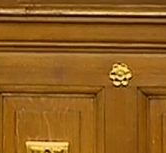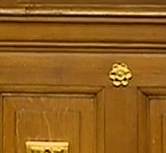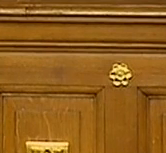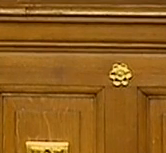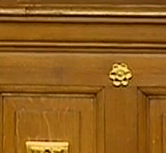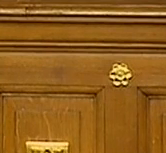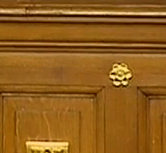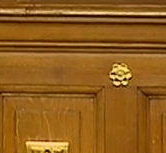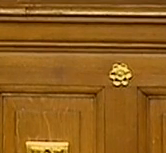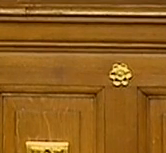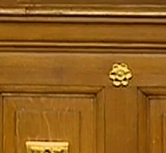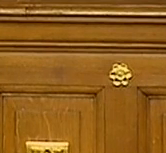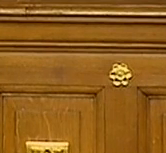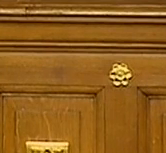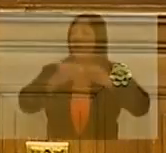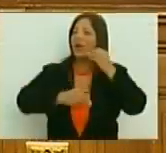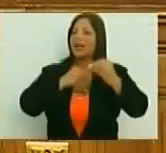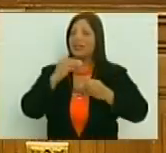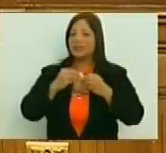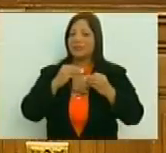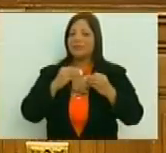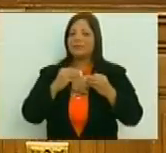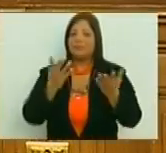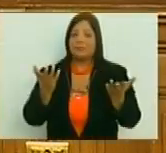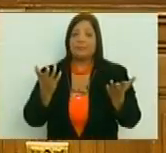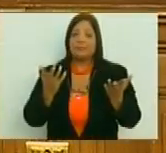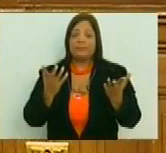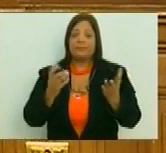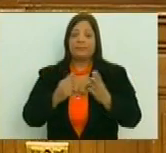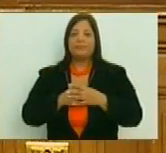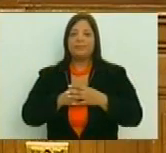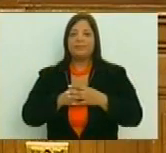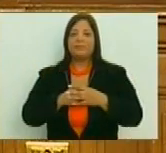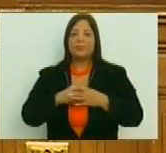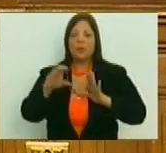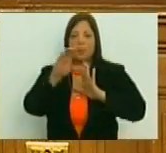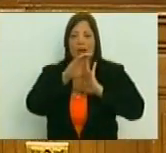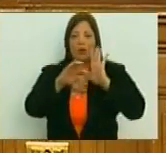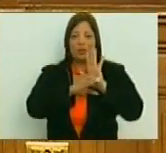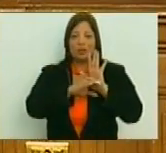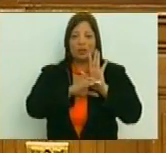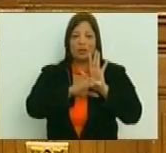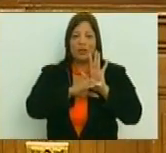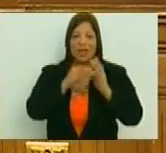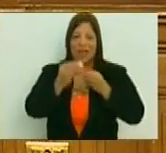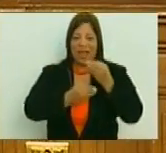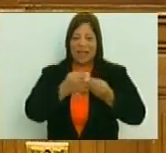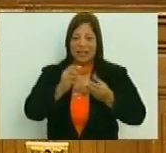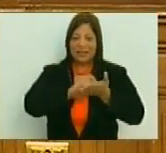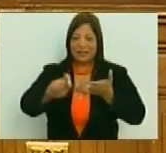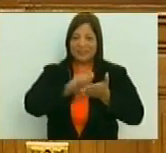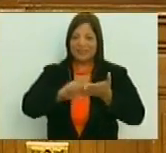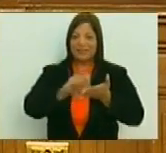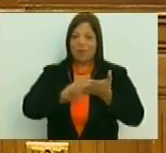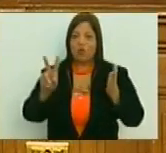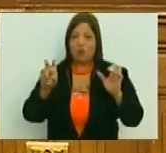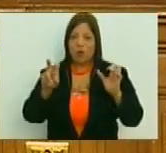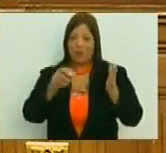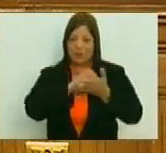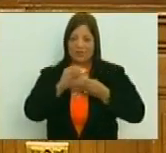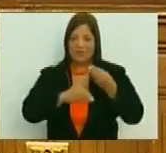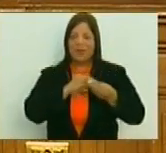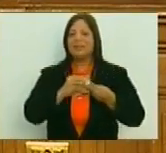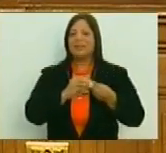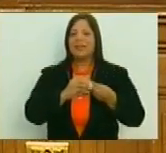que debemos nosotros hacer tanto para la Constitución que de aquí debe salir, el texto constitucional en sí,